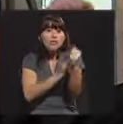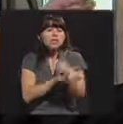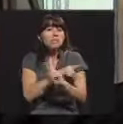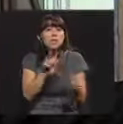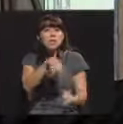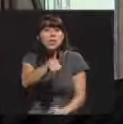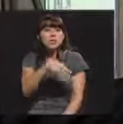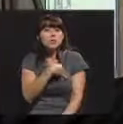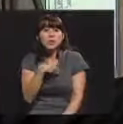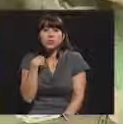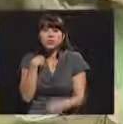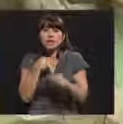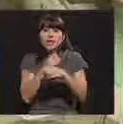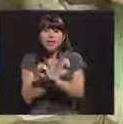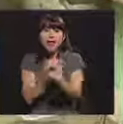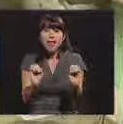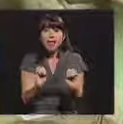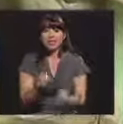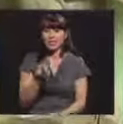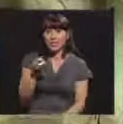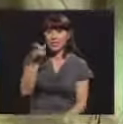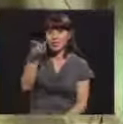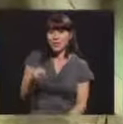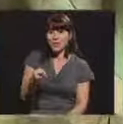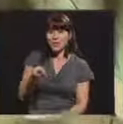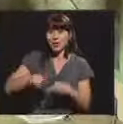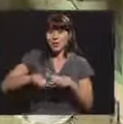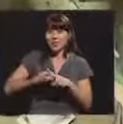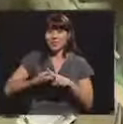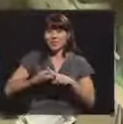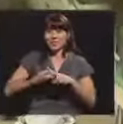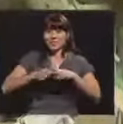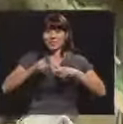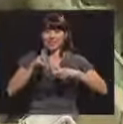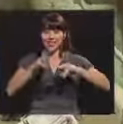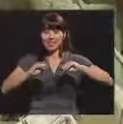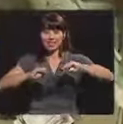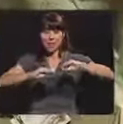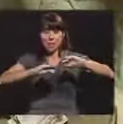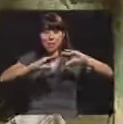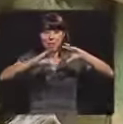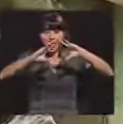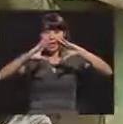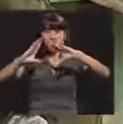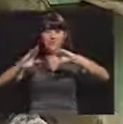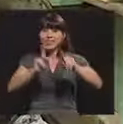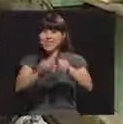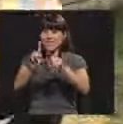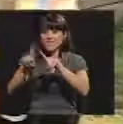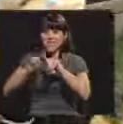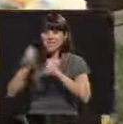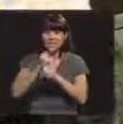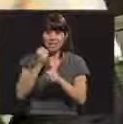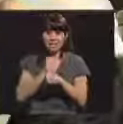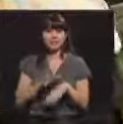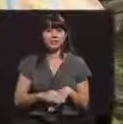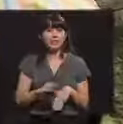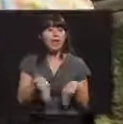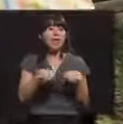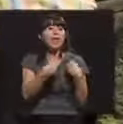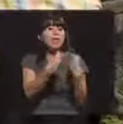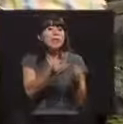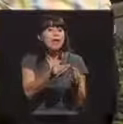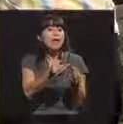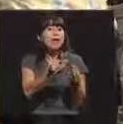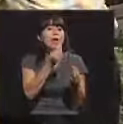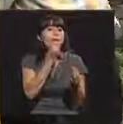no les gusta hacer nada. Don Miguel comienza su día desde las 6 de la mañana. Sus tareas son varias. Alimentar